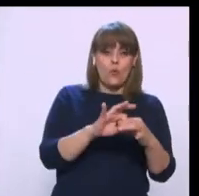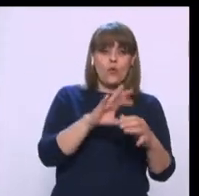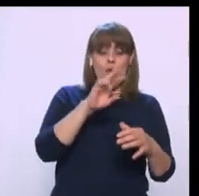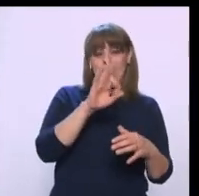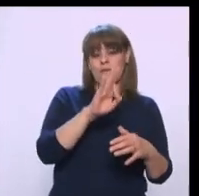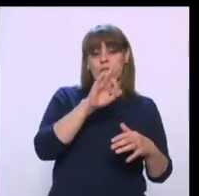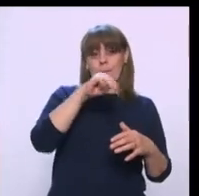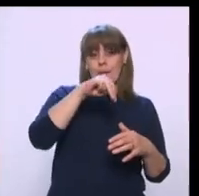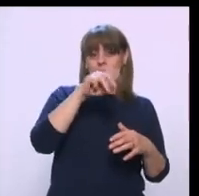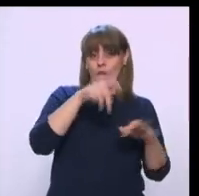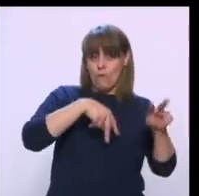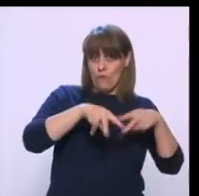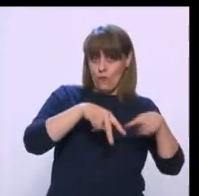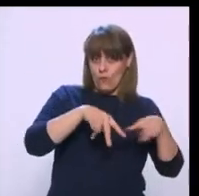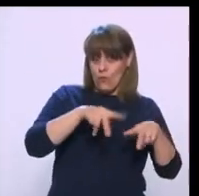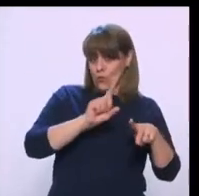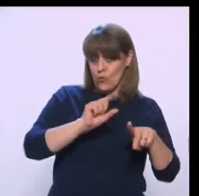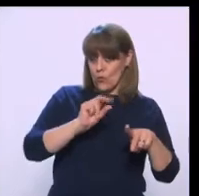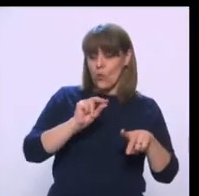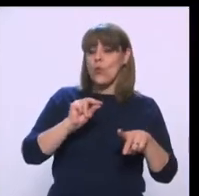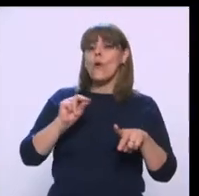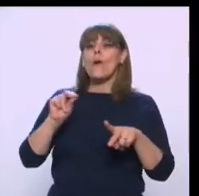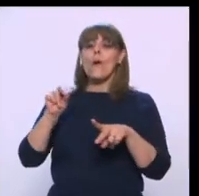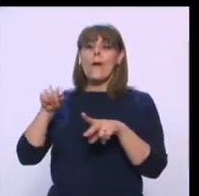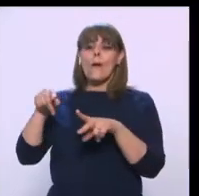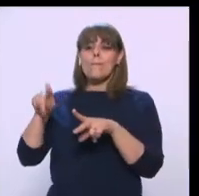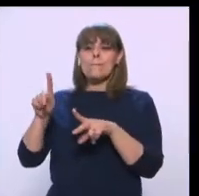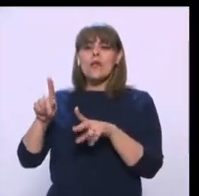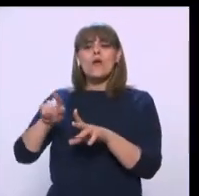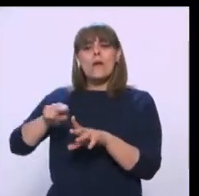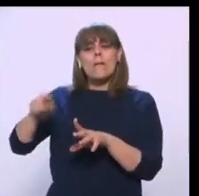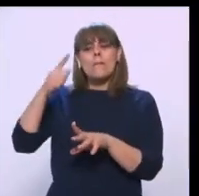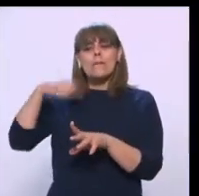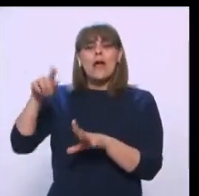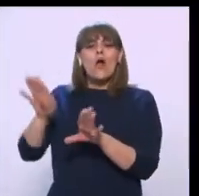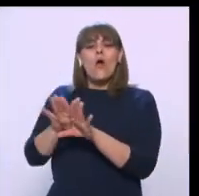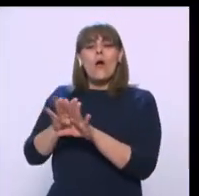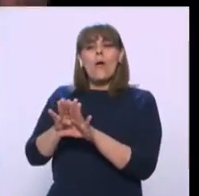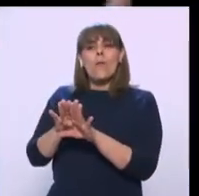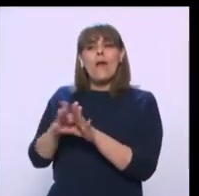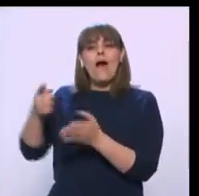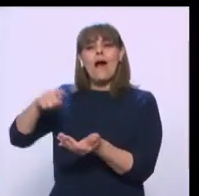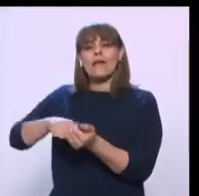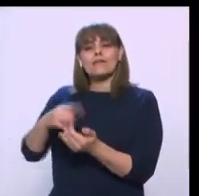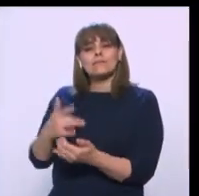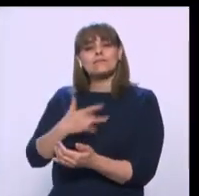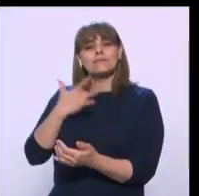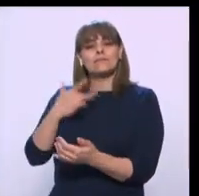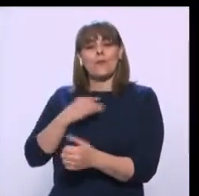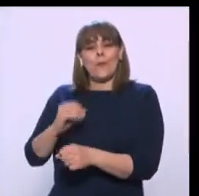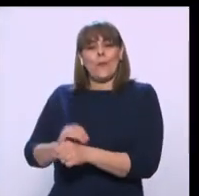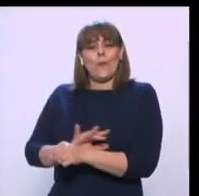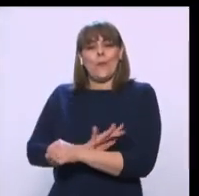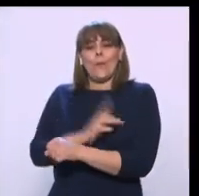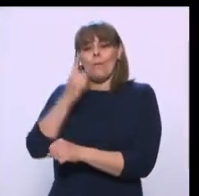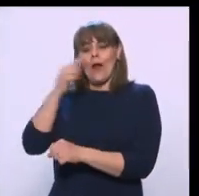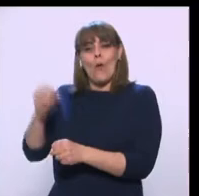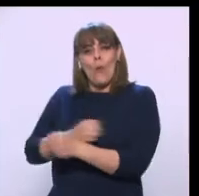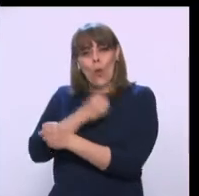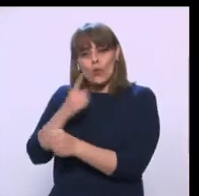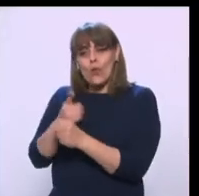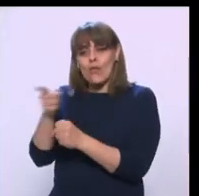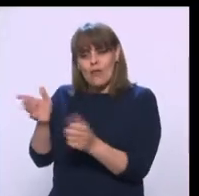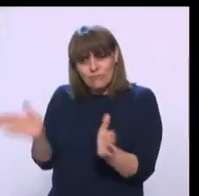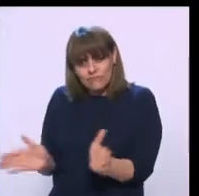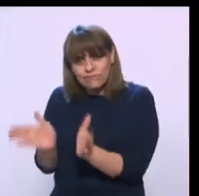de Fútbol, pero no te parece que al menos por el lado de, pues, el fútbol, romanticismo que se le da la oportunidad a los jugadores que